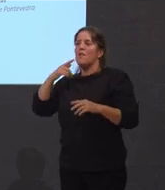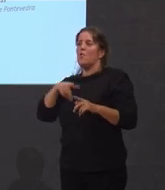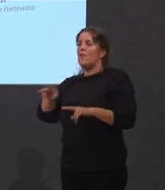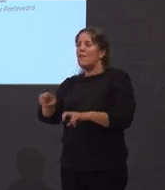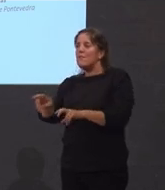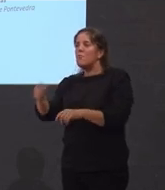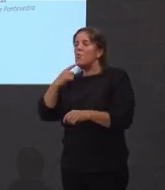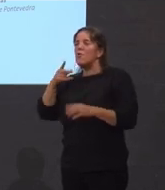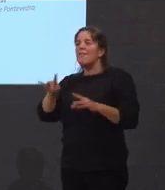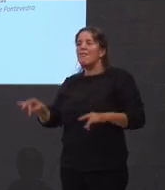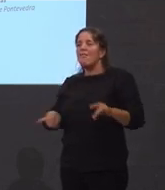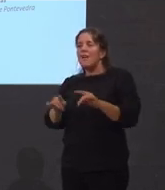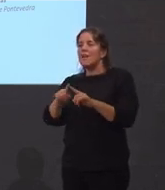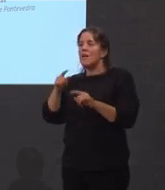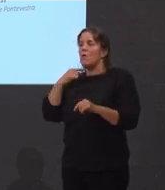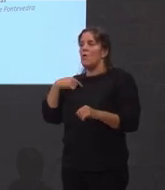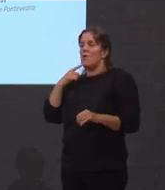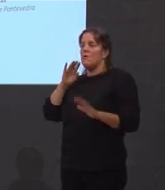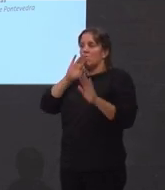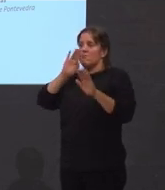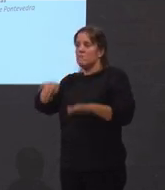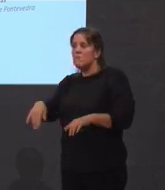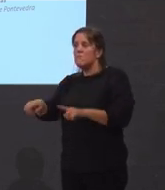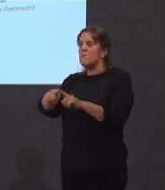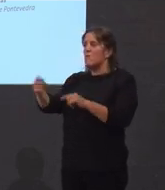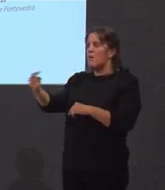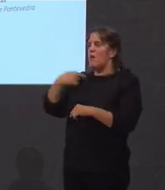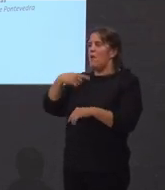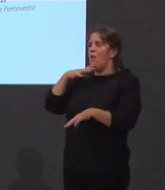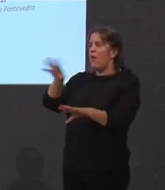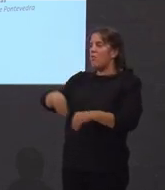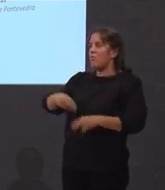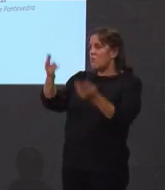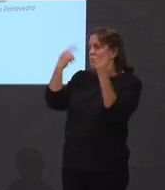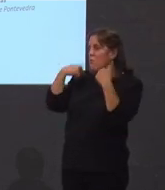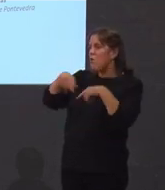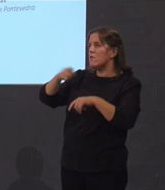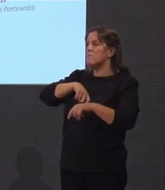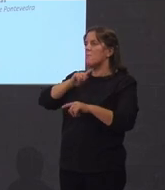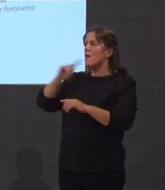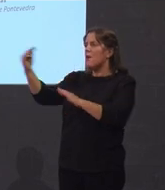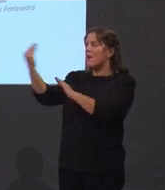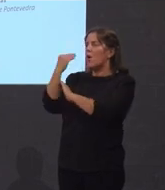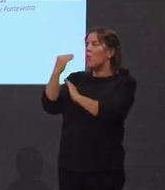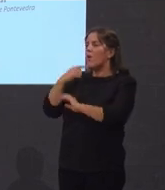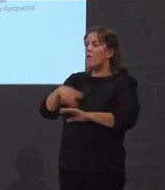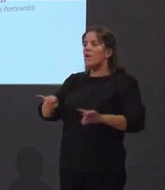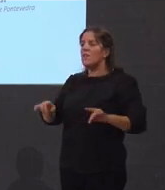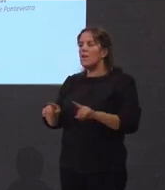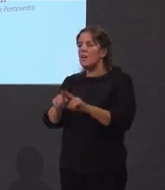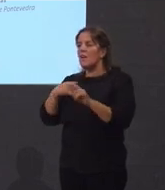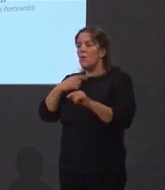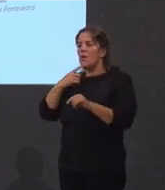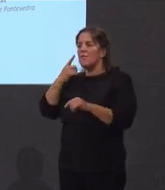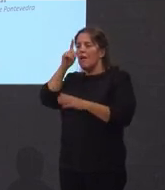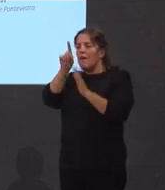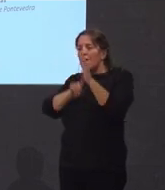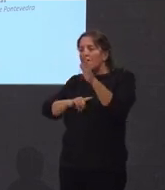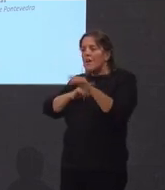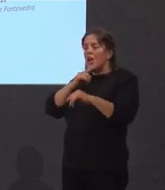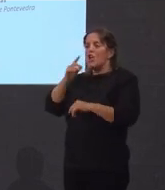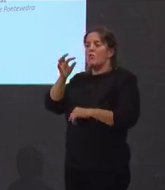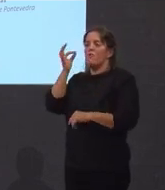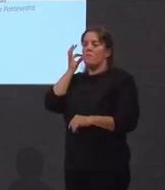unha terra que procuraría a súa redención a través do destino comun de España como ese gran home que coida dunha terra asimilada a muller o